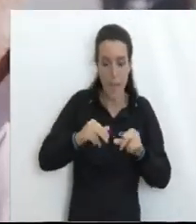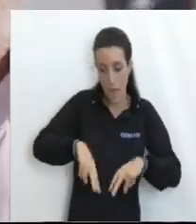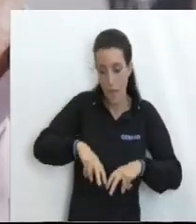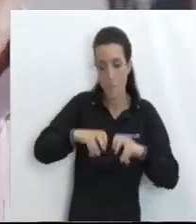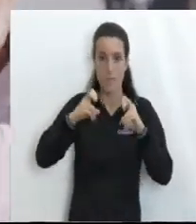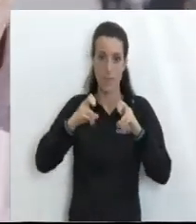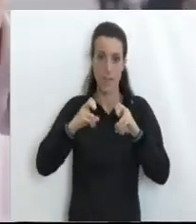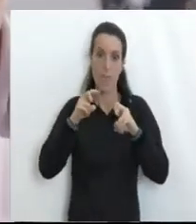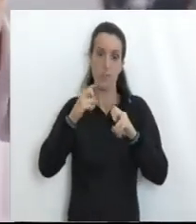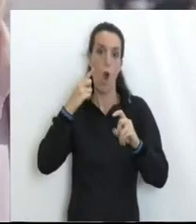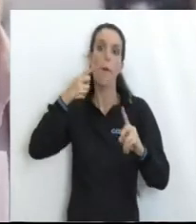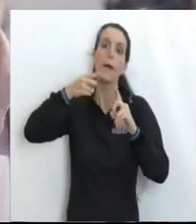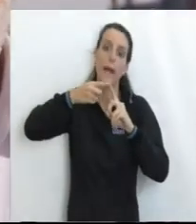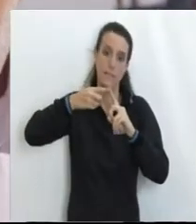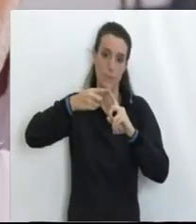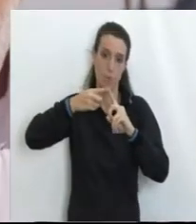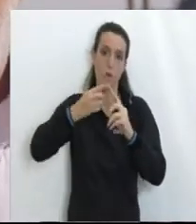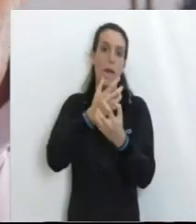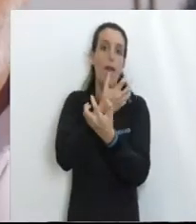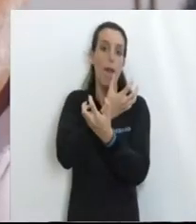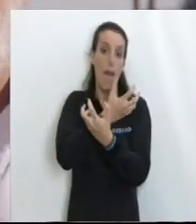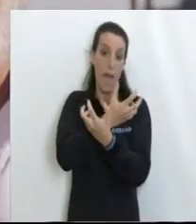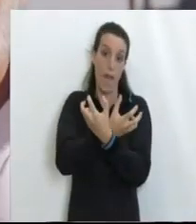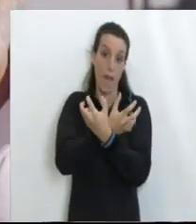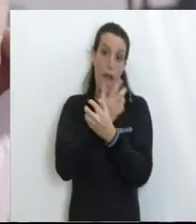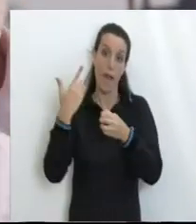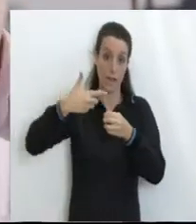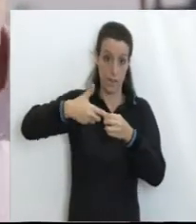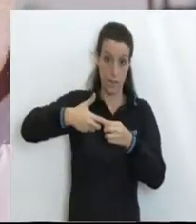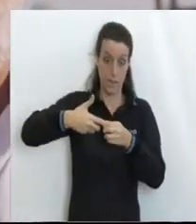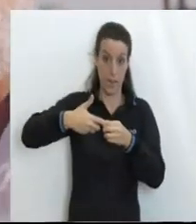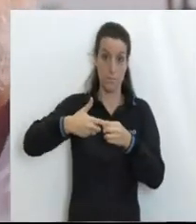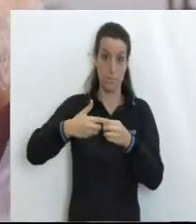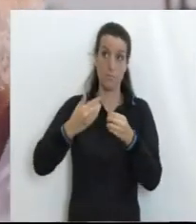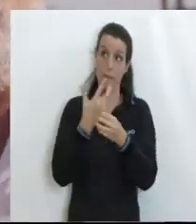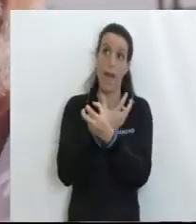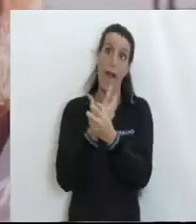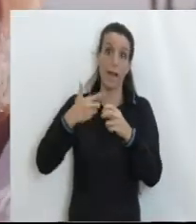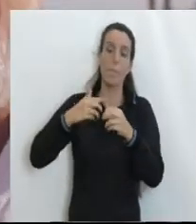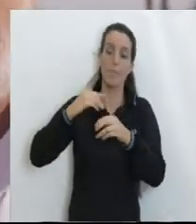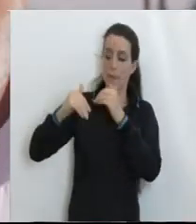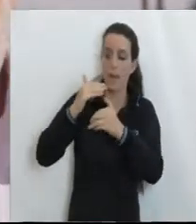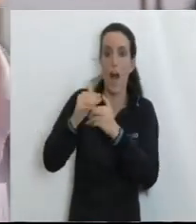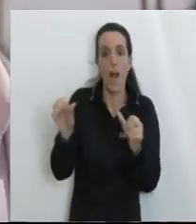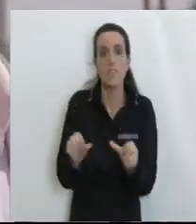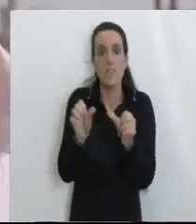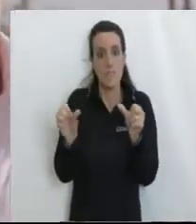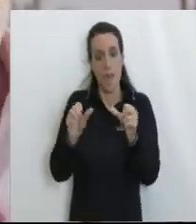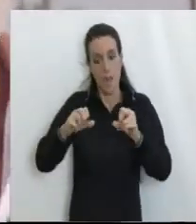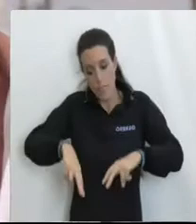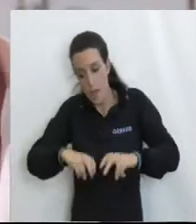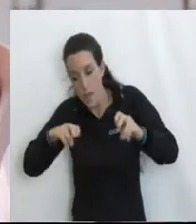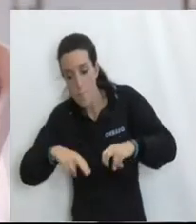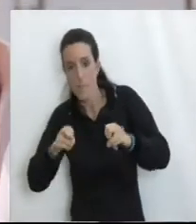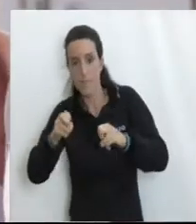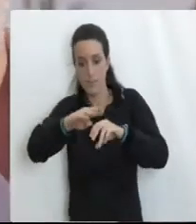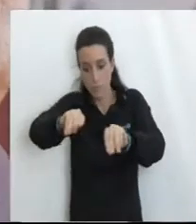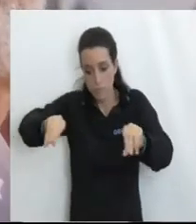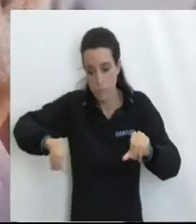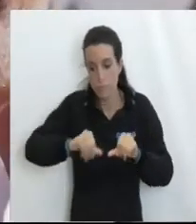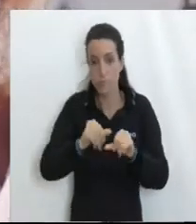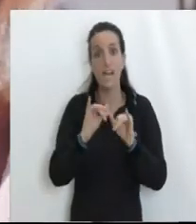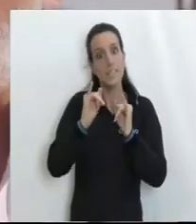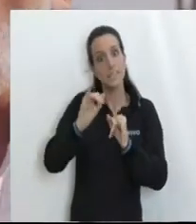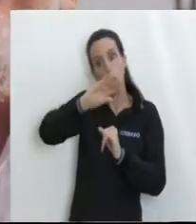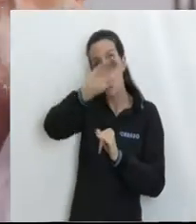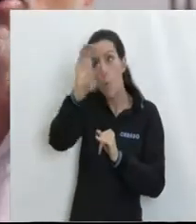es uno de los cometidos de ANCAP Básicamente ANCAP está desarrollando sus actividades de exploración Ya bien en cuencas